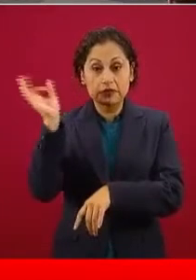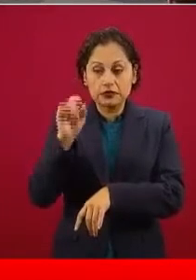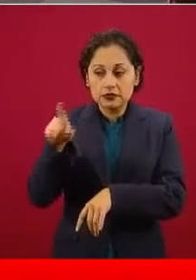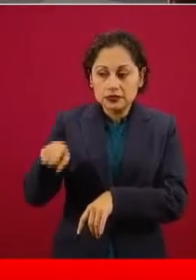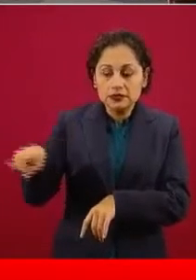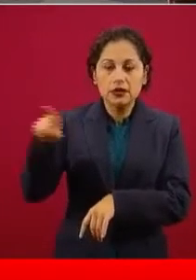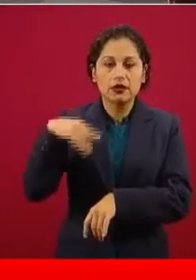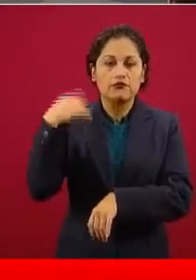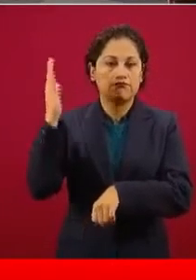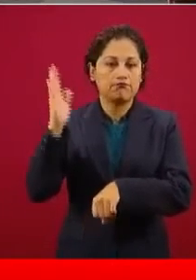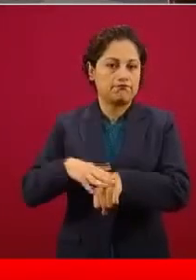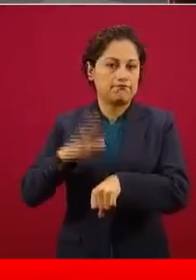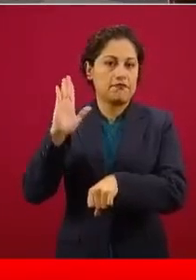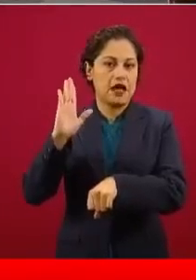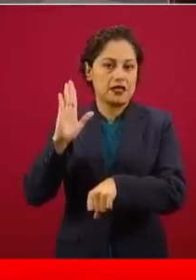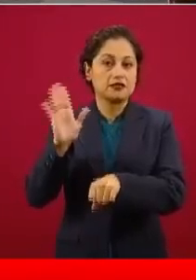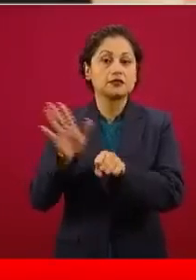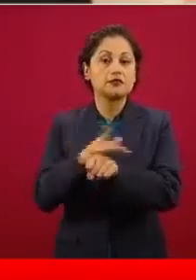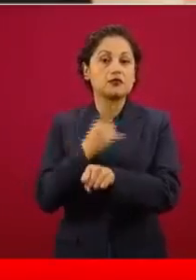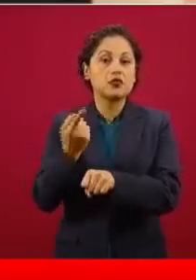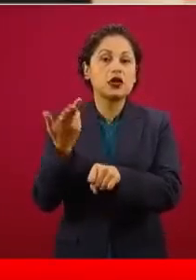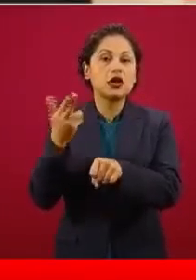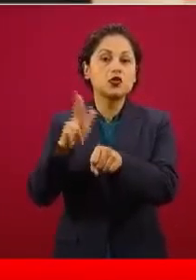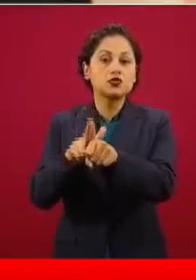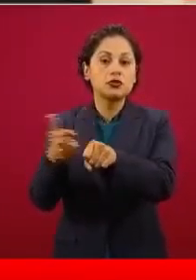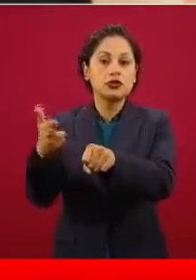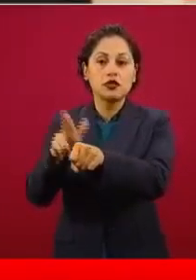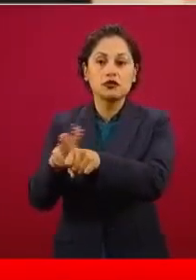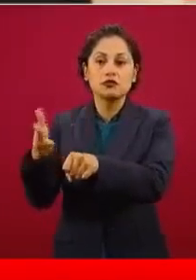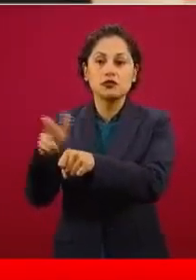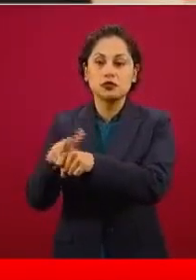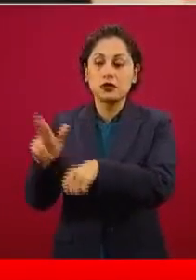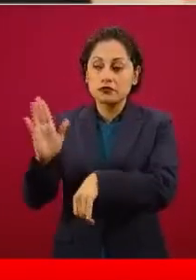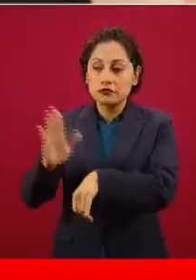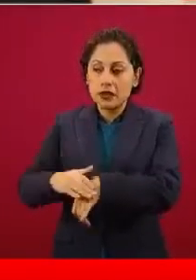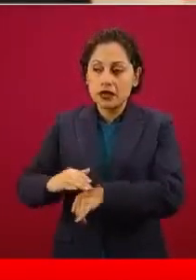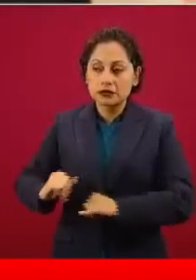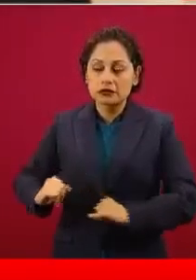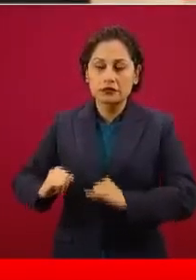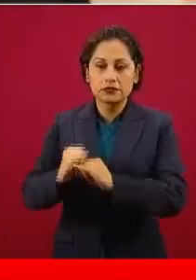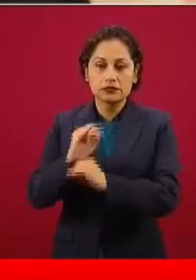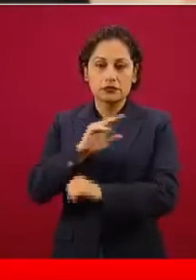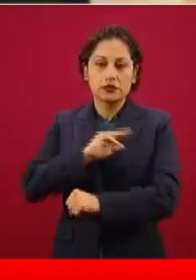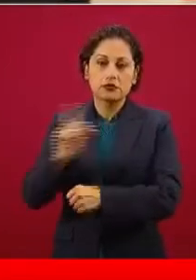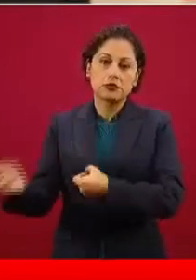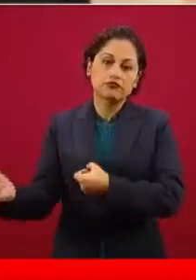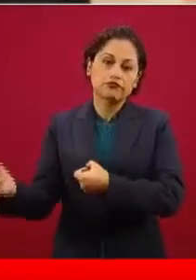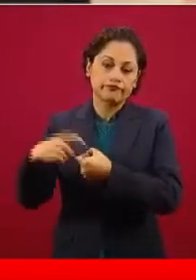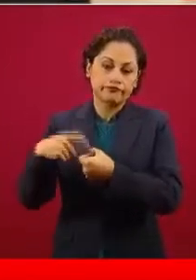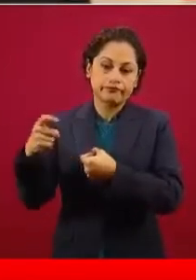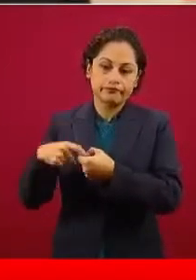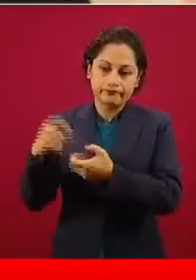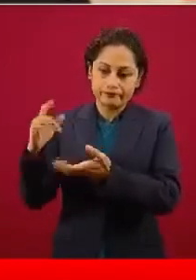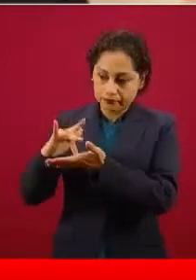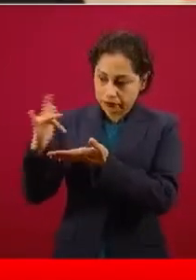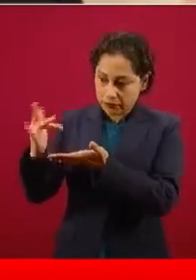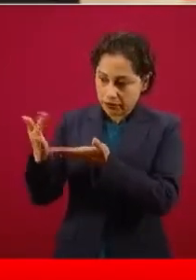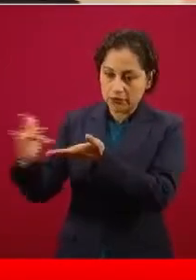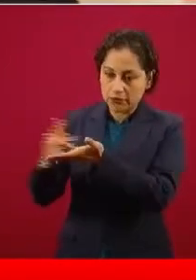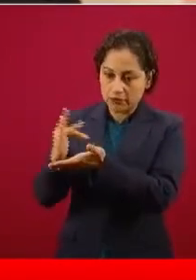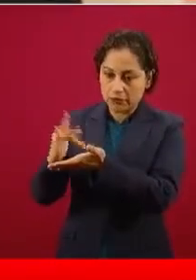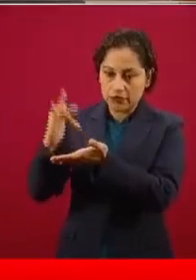director del Seguro Social, porque se van a ir adhiriendo otras instituciones privadas. Muchas gracias, Héctor, por tu presencia y tu apoyo. Muchas gracias.